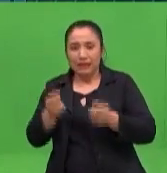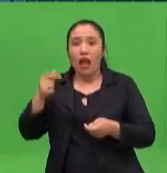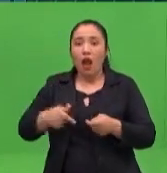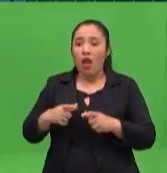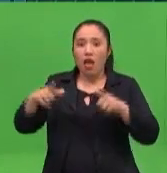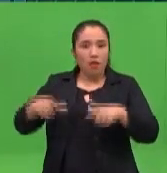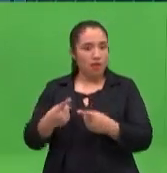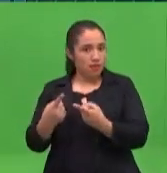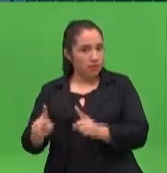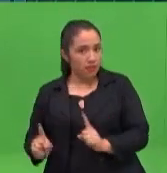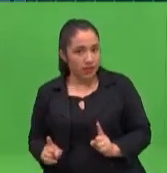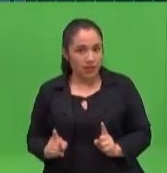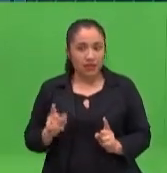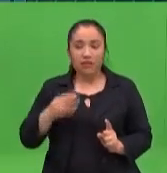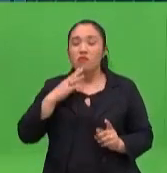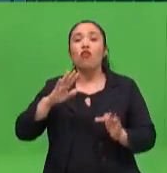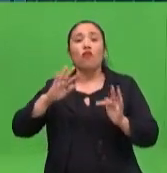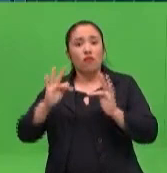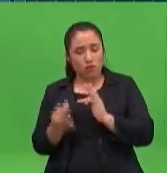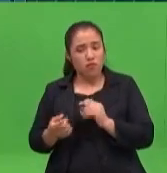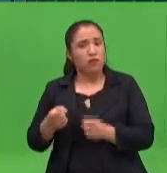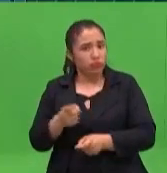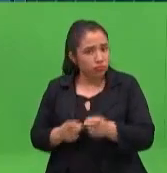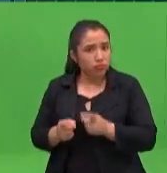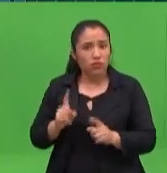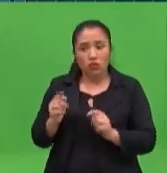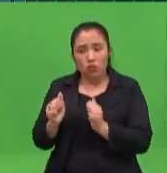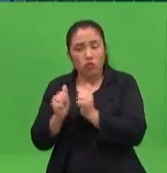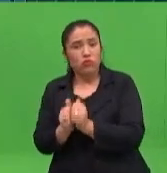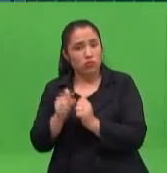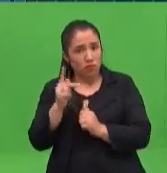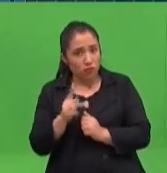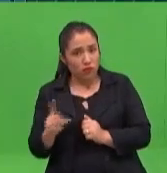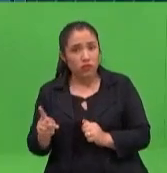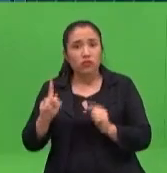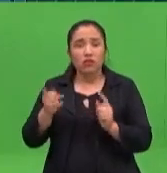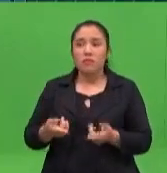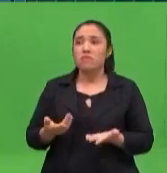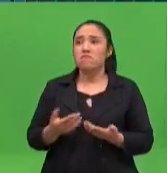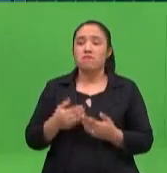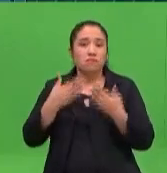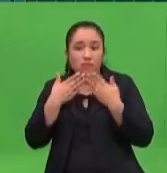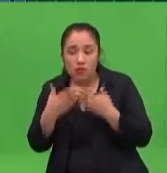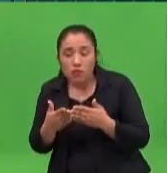Pero sí se va a buscar el mecanismo a través de las profesoras, llegar con algunas preguntas,